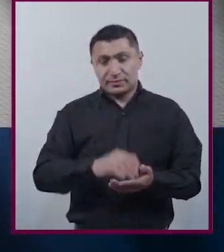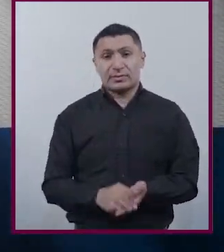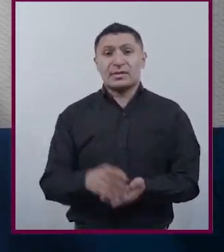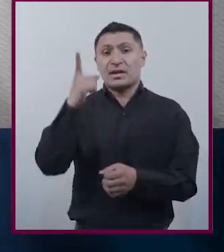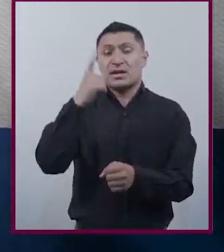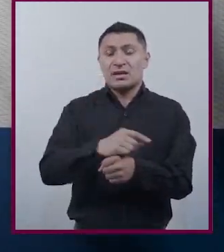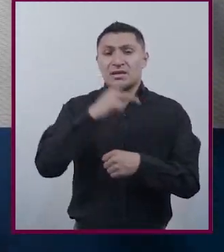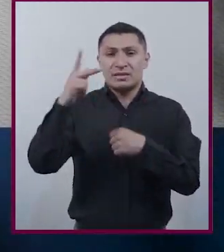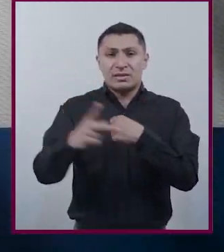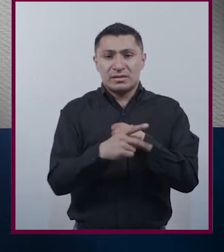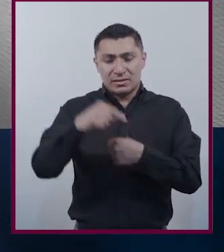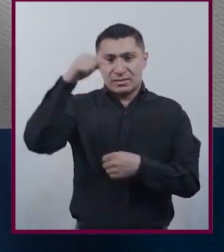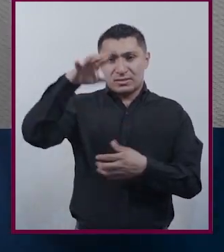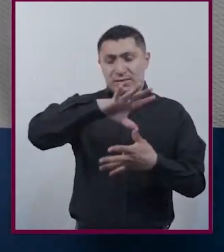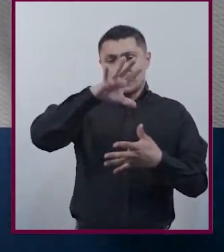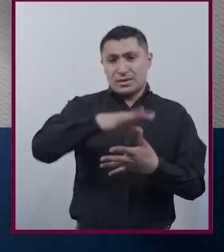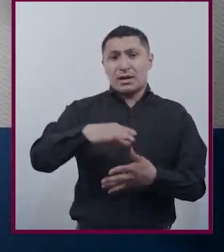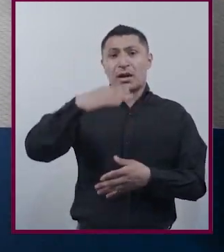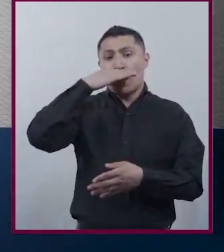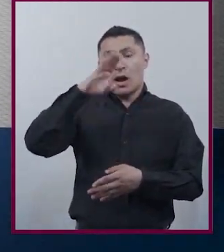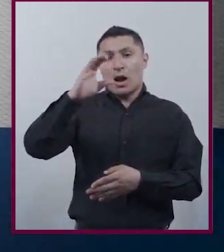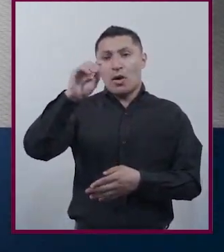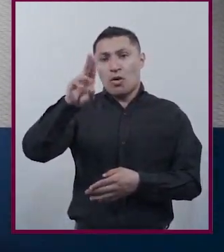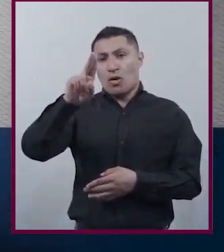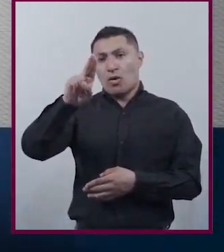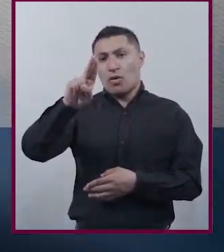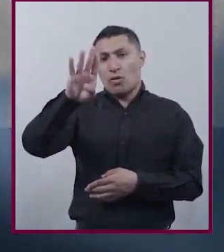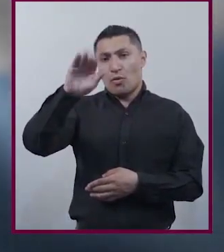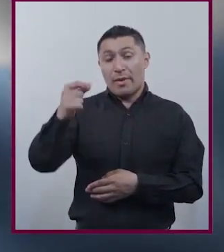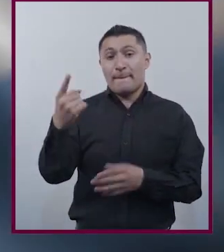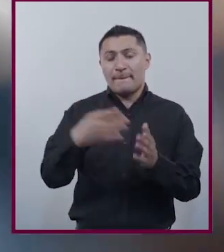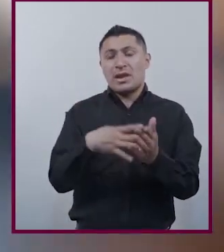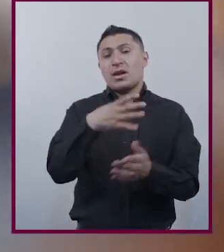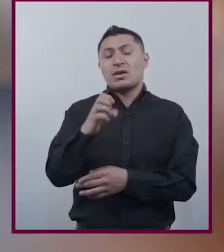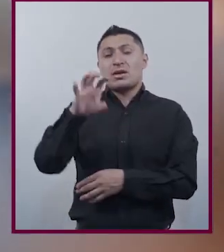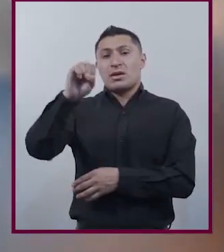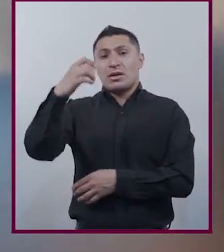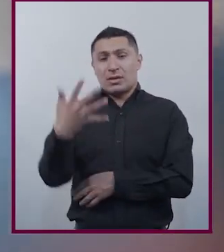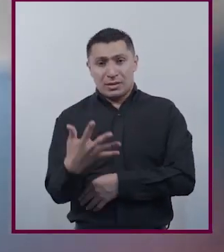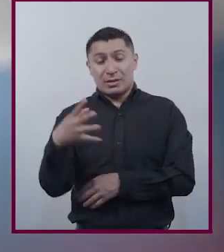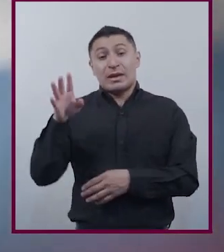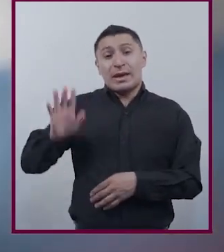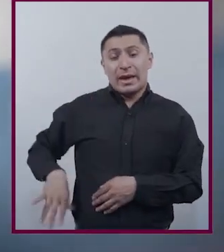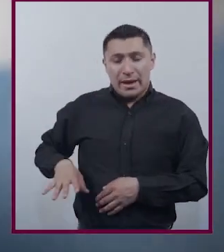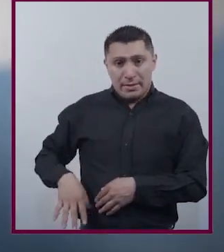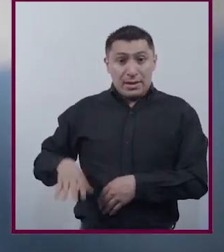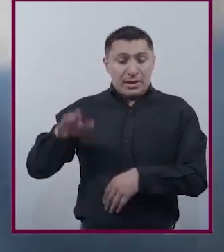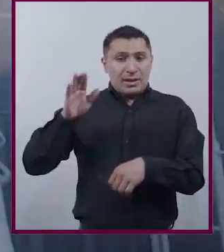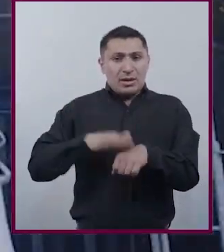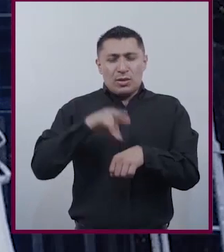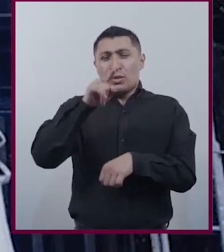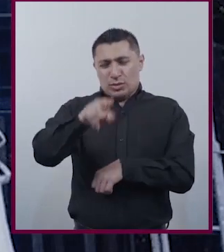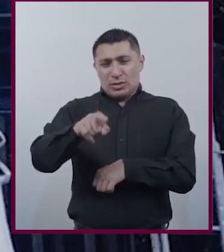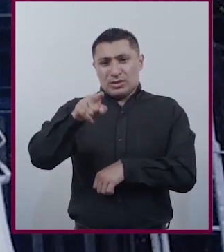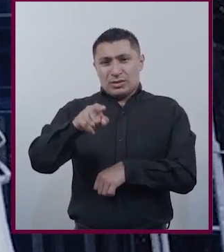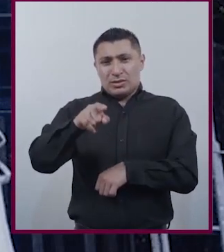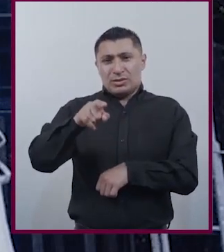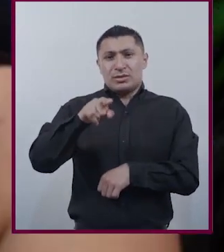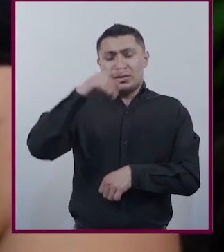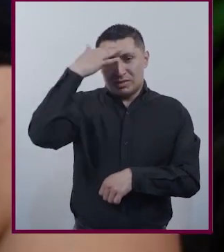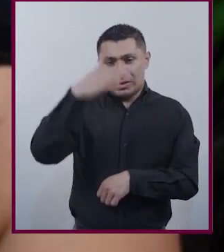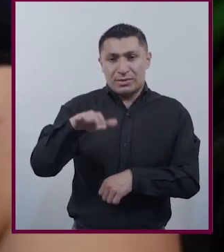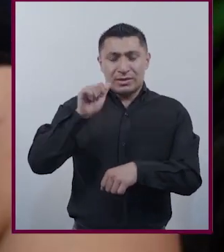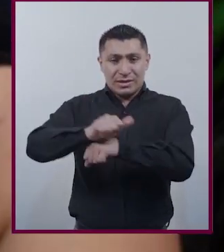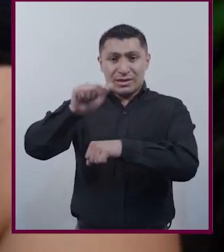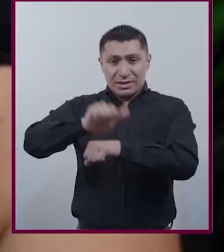en despenalizarlo Fue Cuba En 1965 Y el más reciente Como seguramente sabes Es Argentina